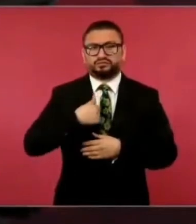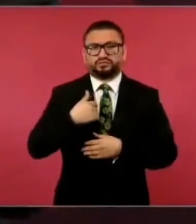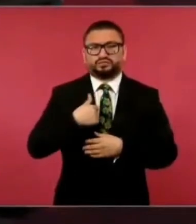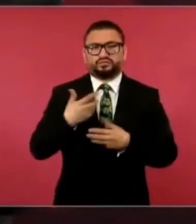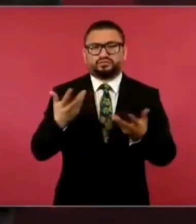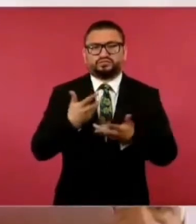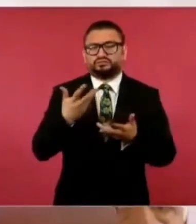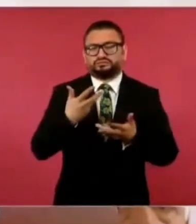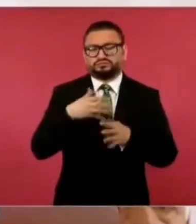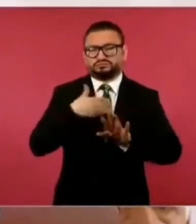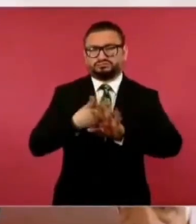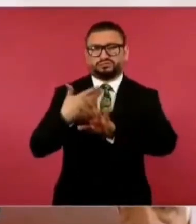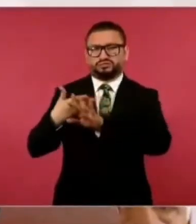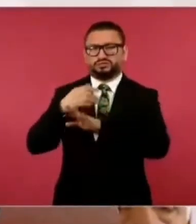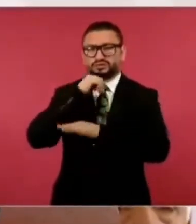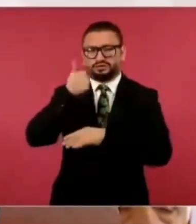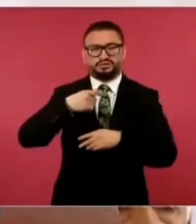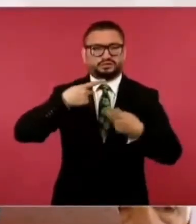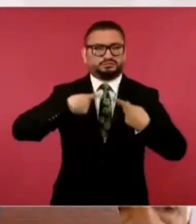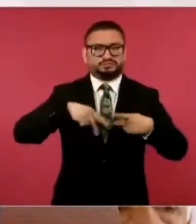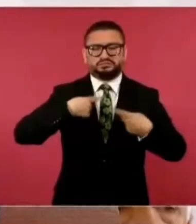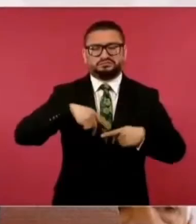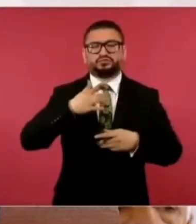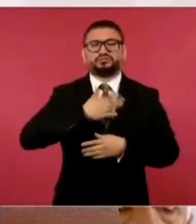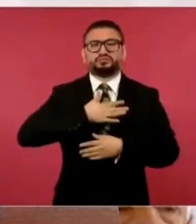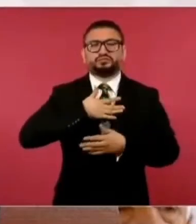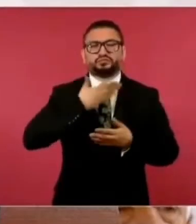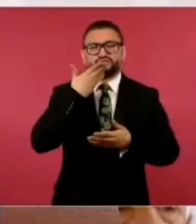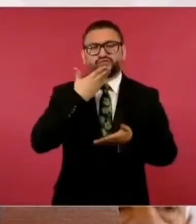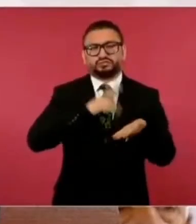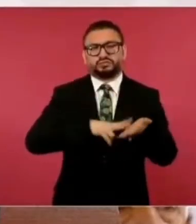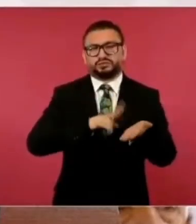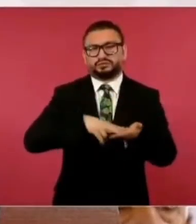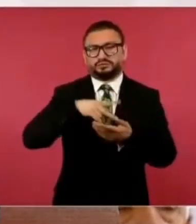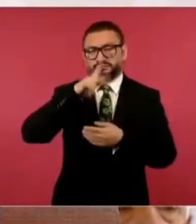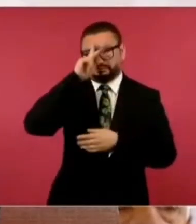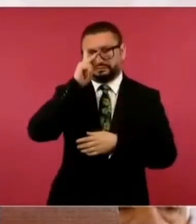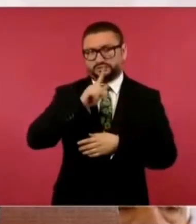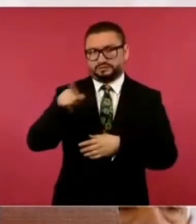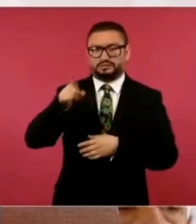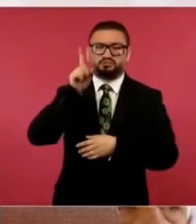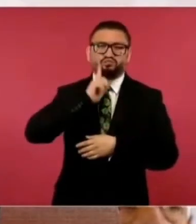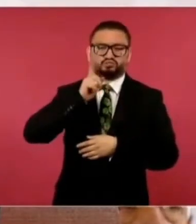principios, no ofendo a nadie, menos a una mujer.